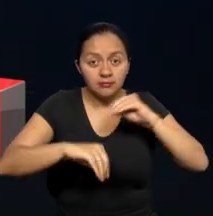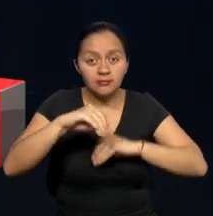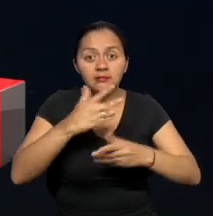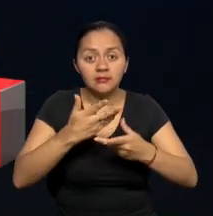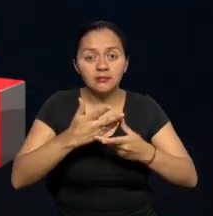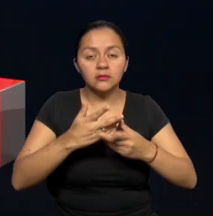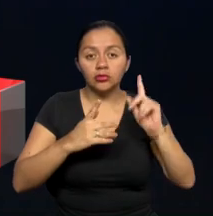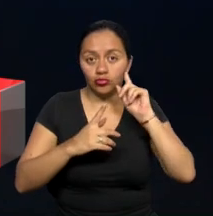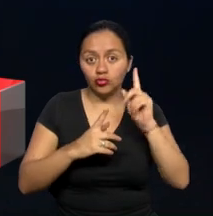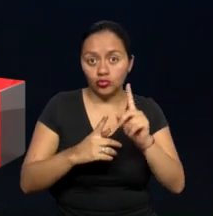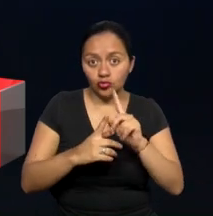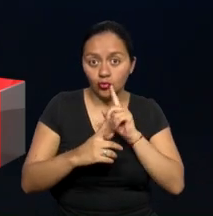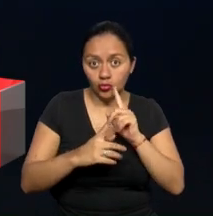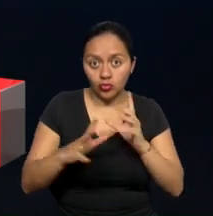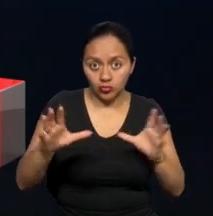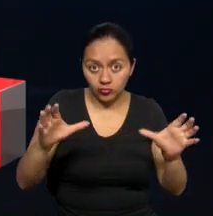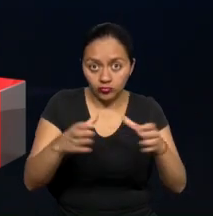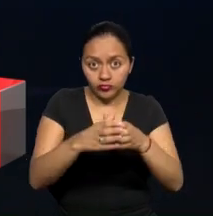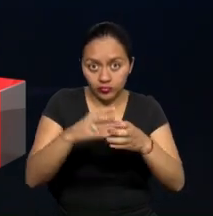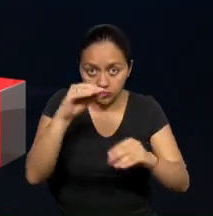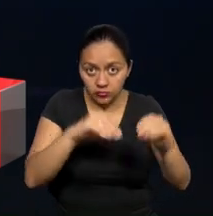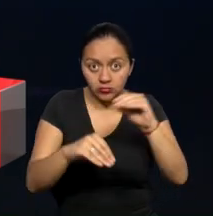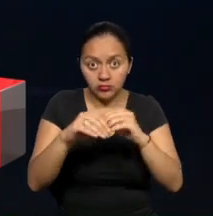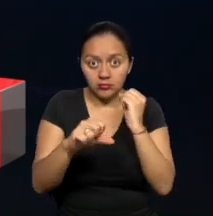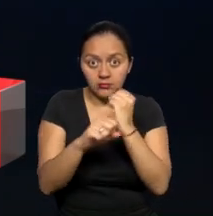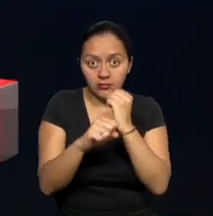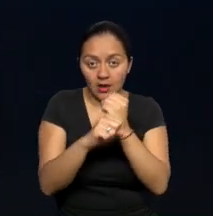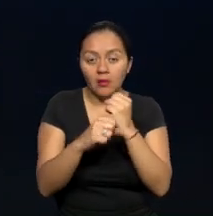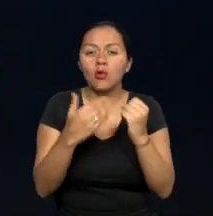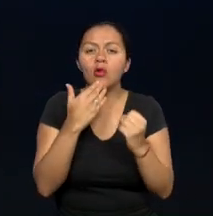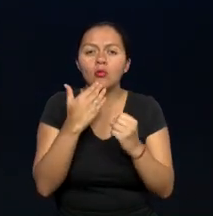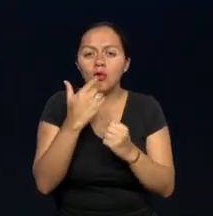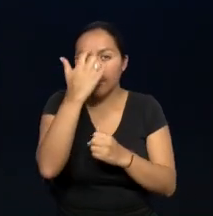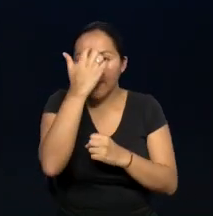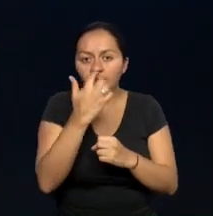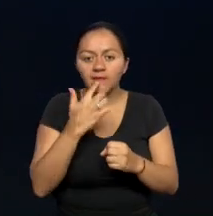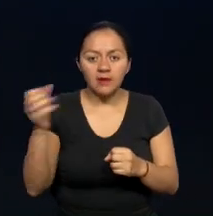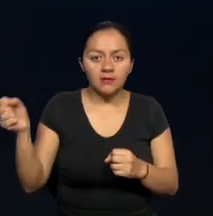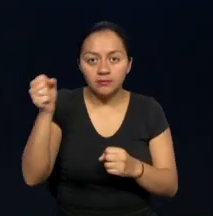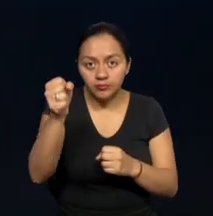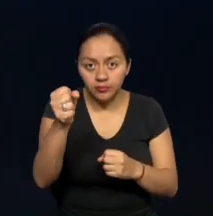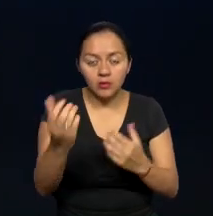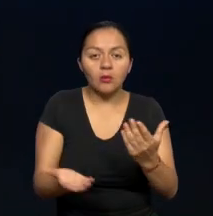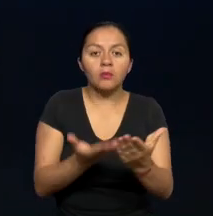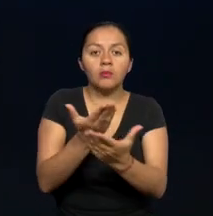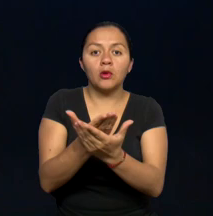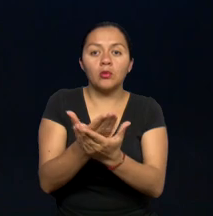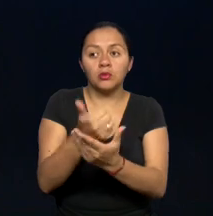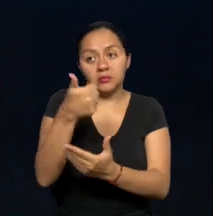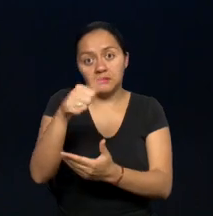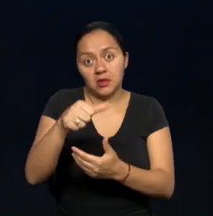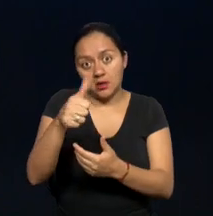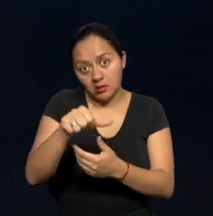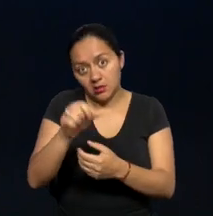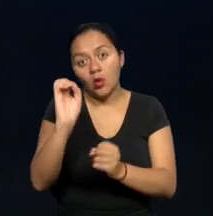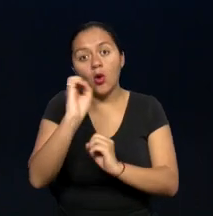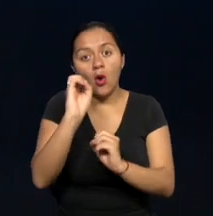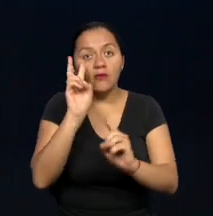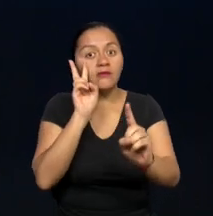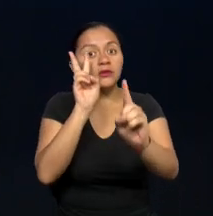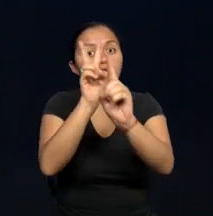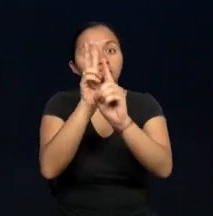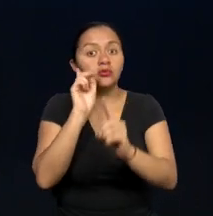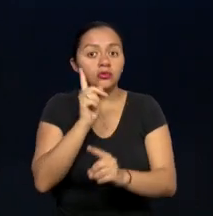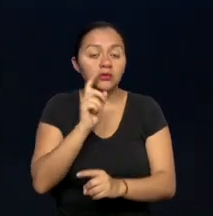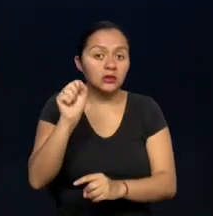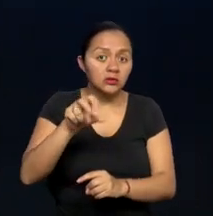comunidad sorda para poder encontrar las facilidades y saber que el planteamiento que se hizo va desde la perspectiva